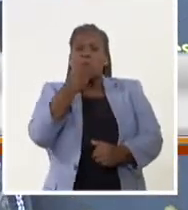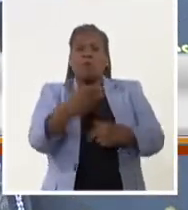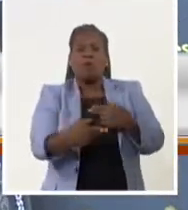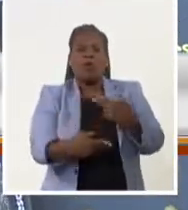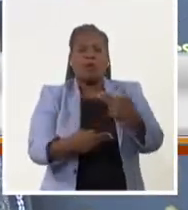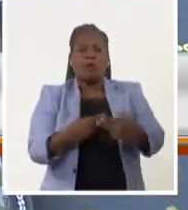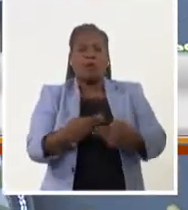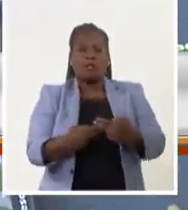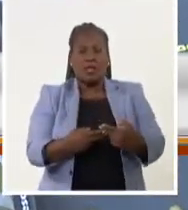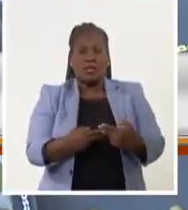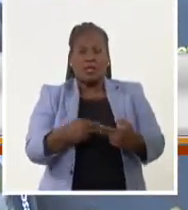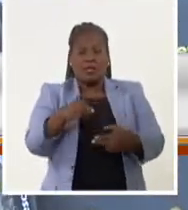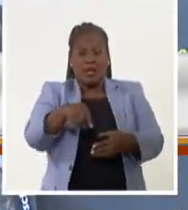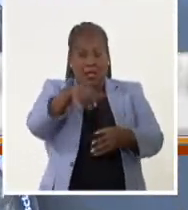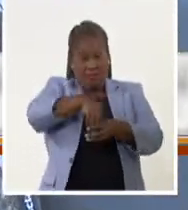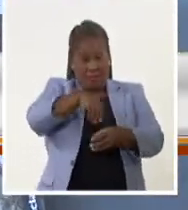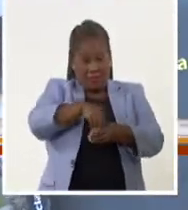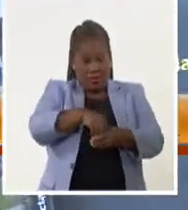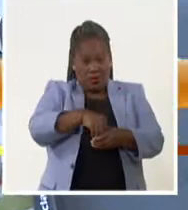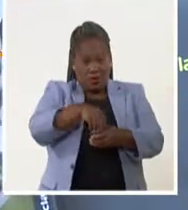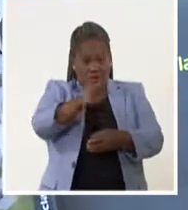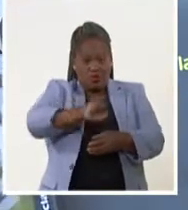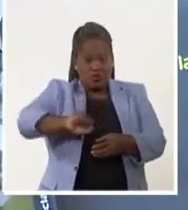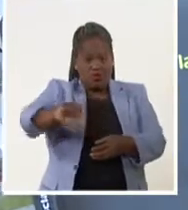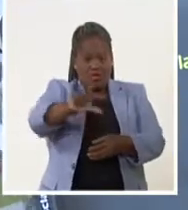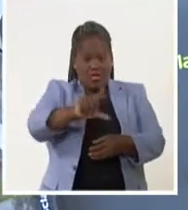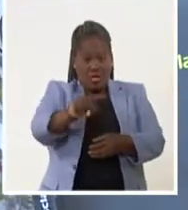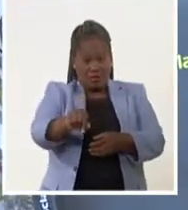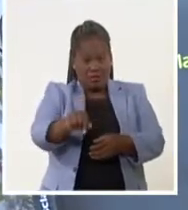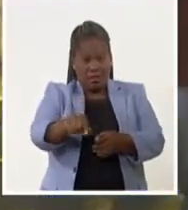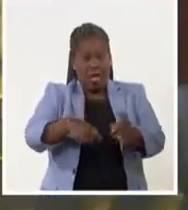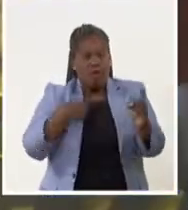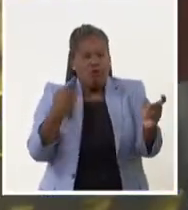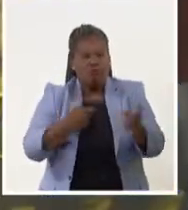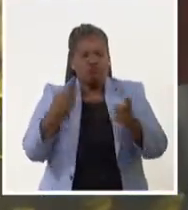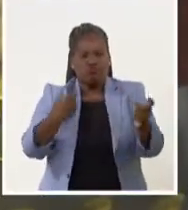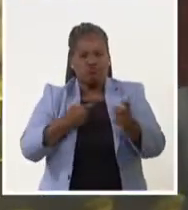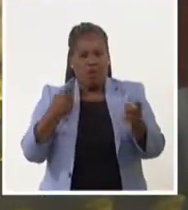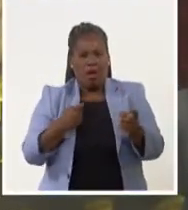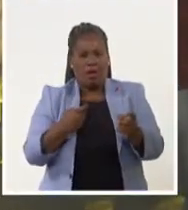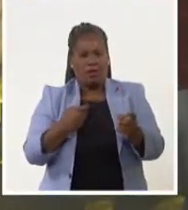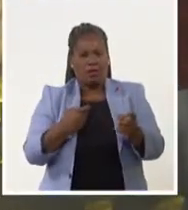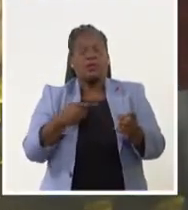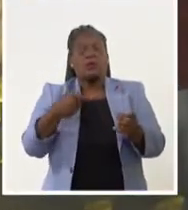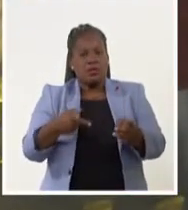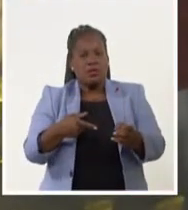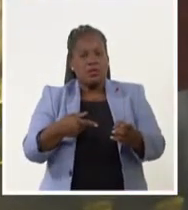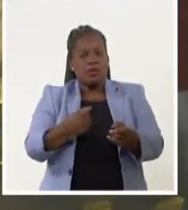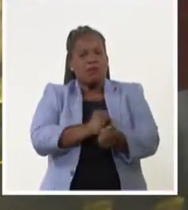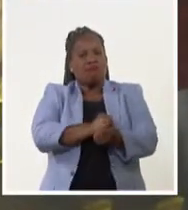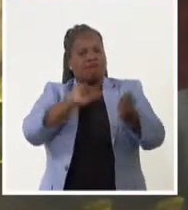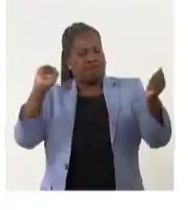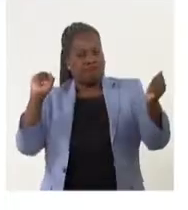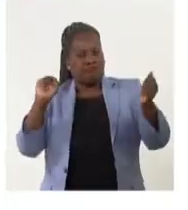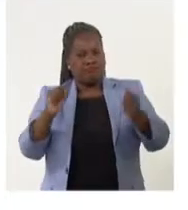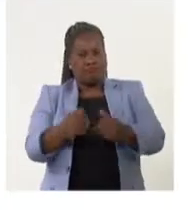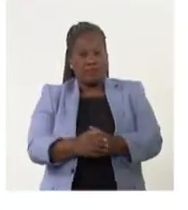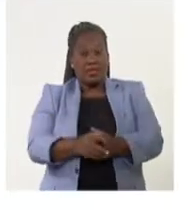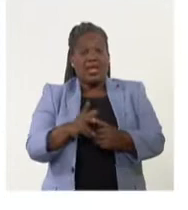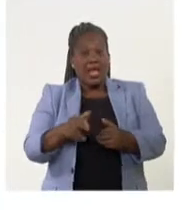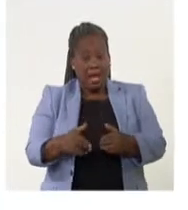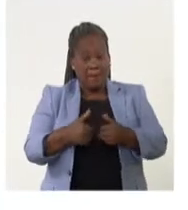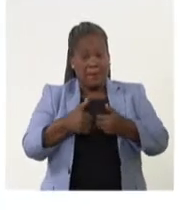poder estar dentro de esa sociedad, librar las batallas y salir airoso. Aperturas de la esclavitud